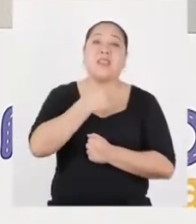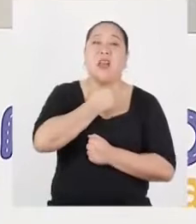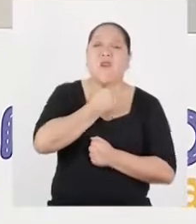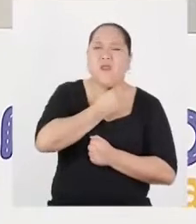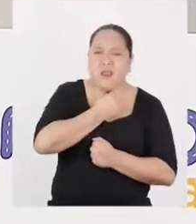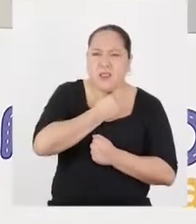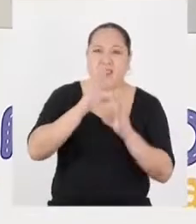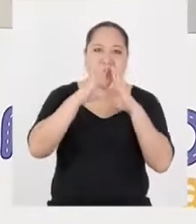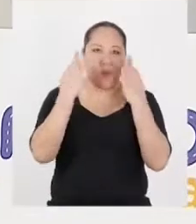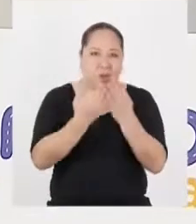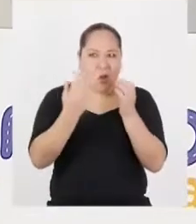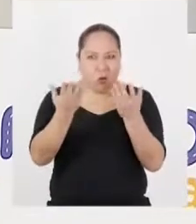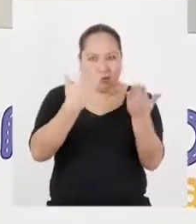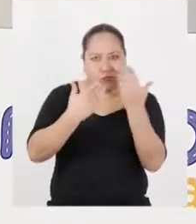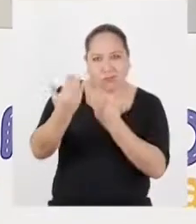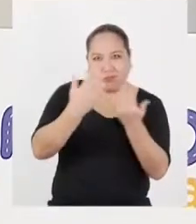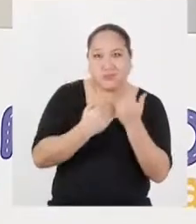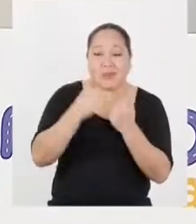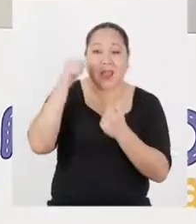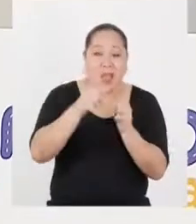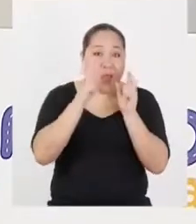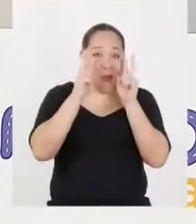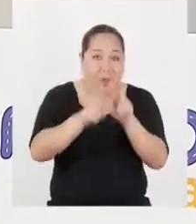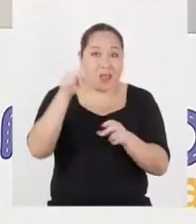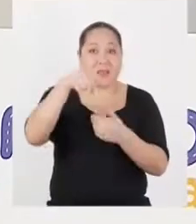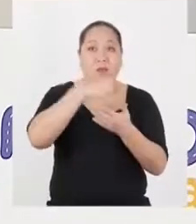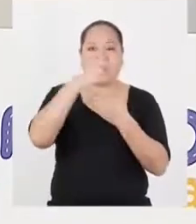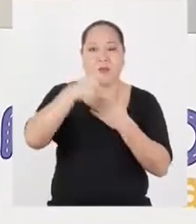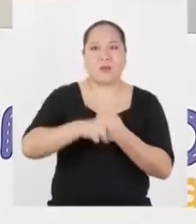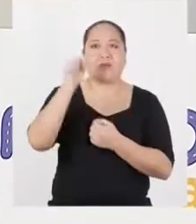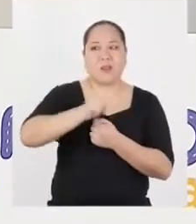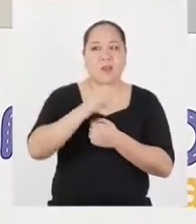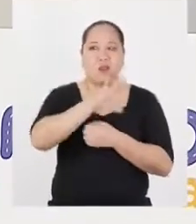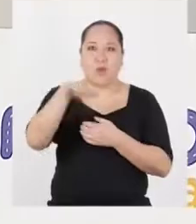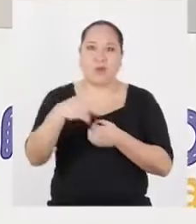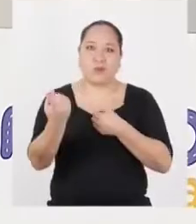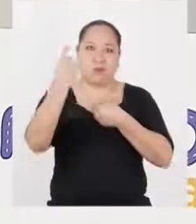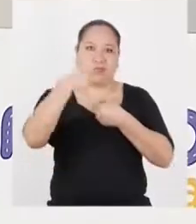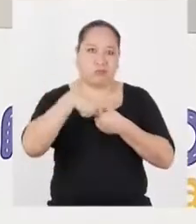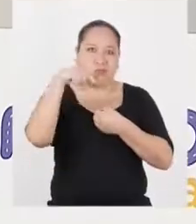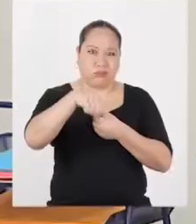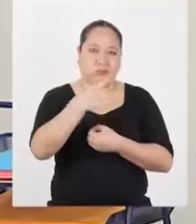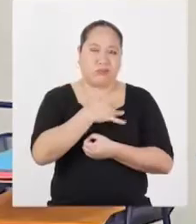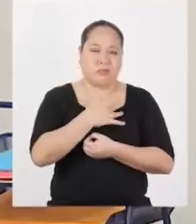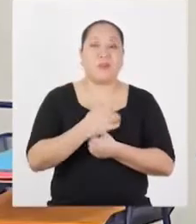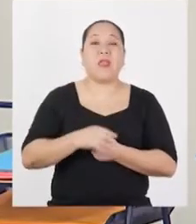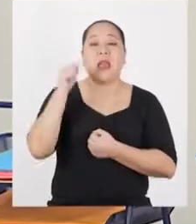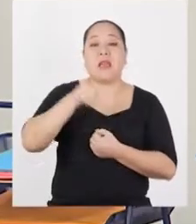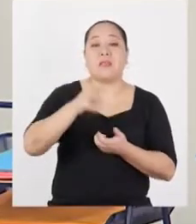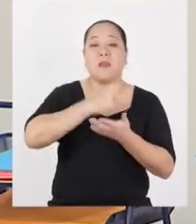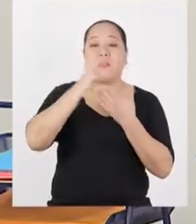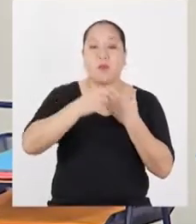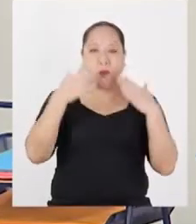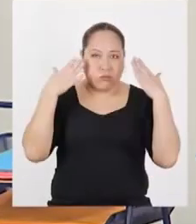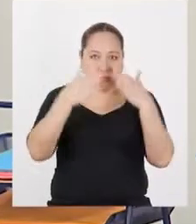abuelitos, familia, júntense a mirar este programa porque les aseguro que nos concierne a todas y todos. Este programa